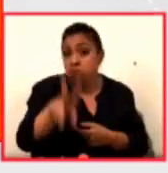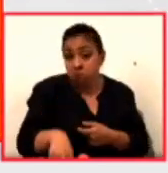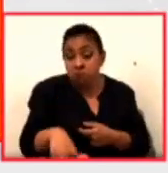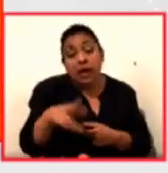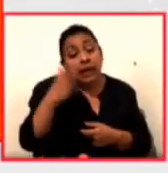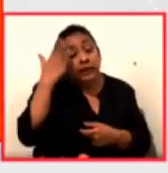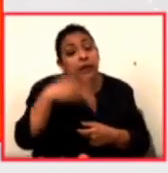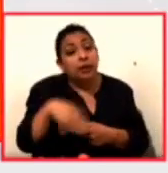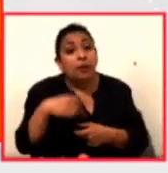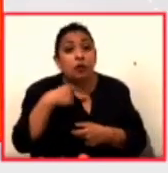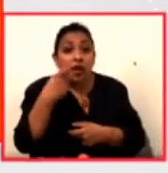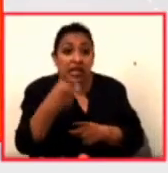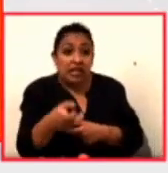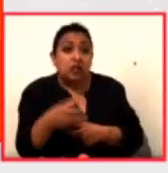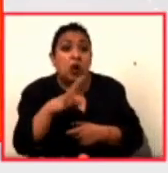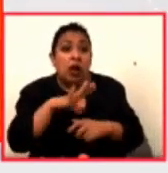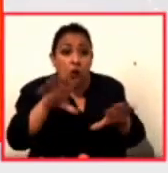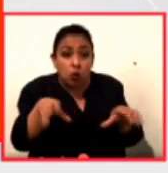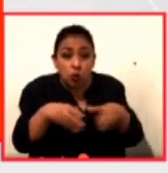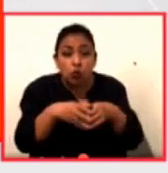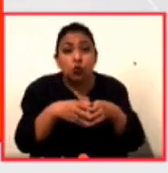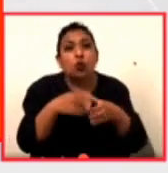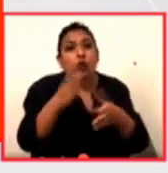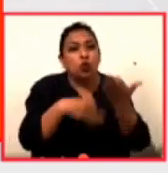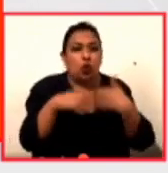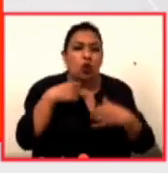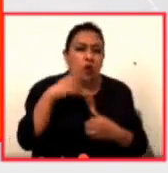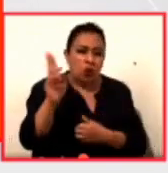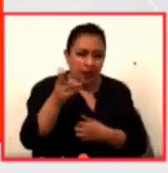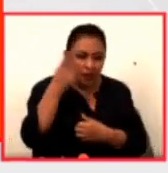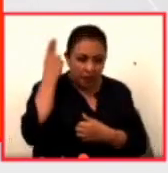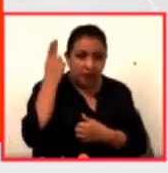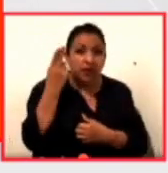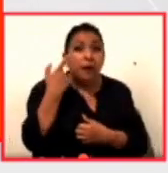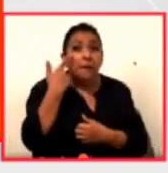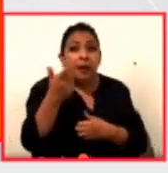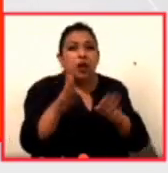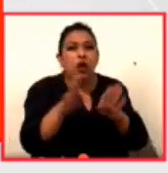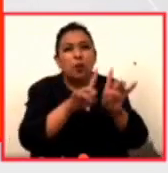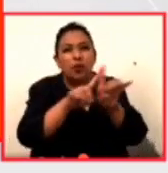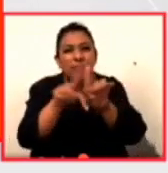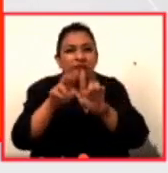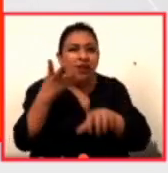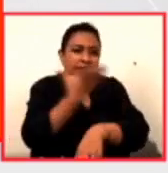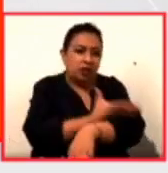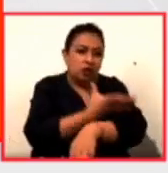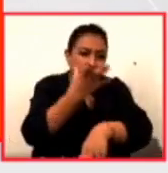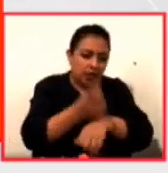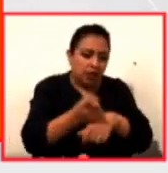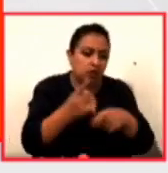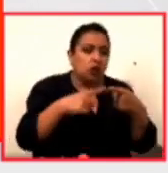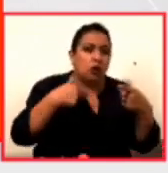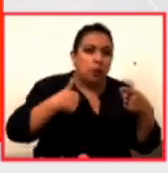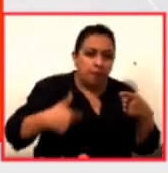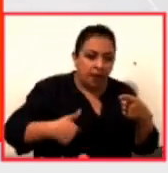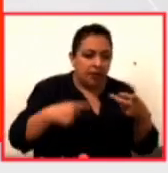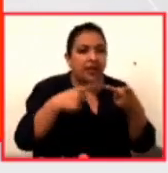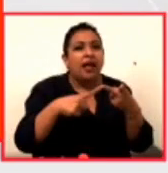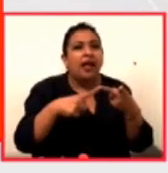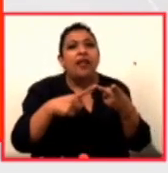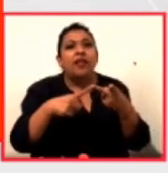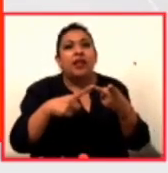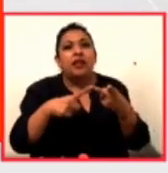es un esfuerzo conjunto de toda la universidad a través de las distintas coordinaciones de humanidades, de la unidad de género,